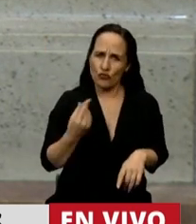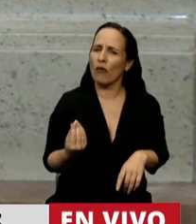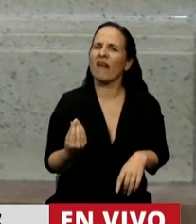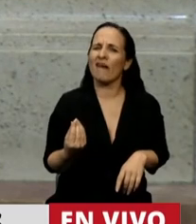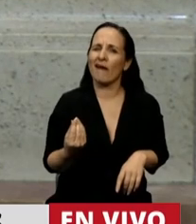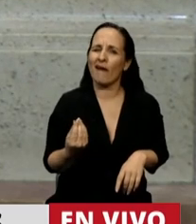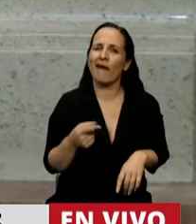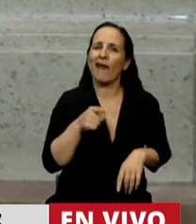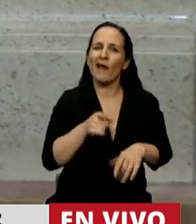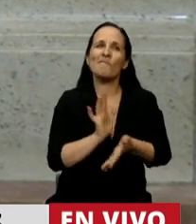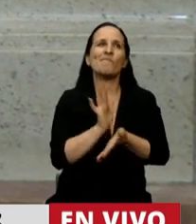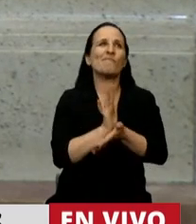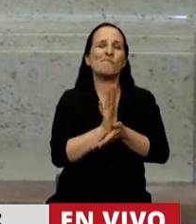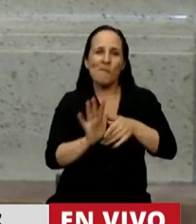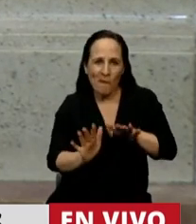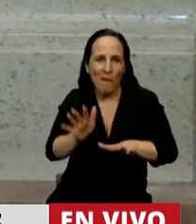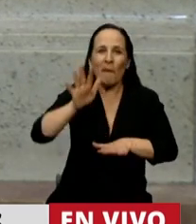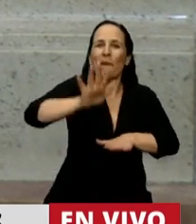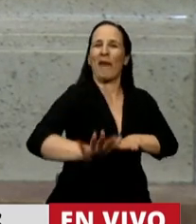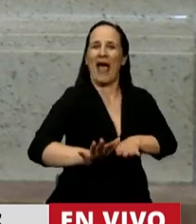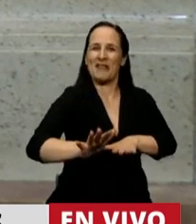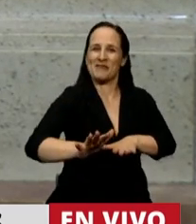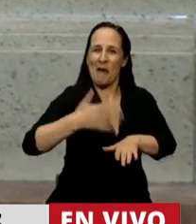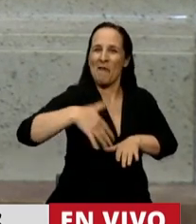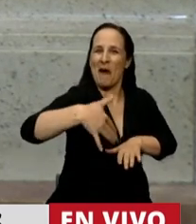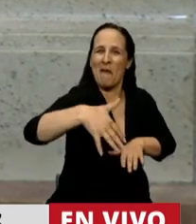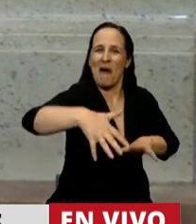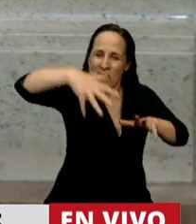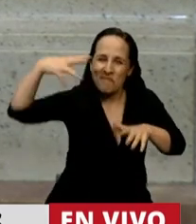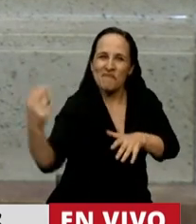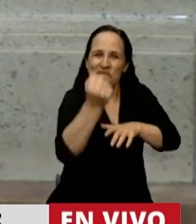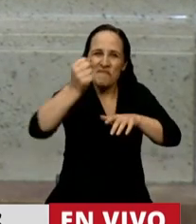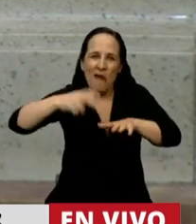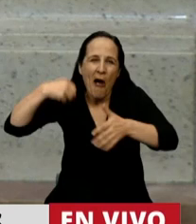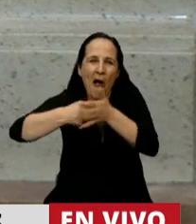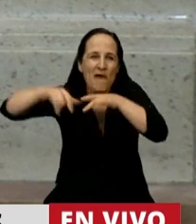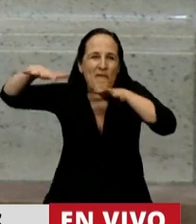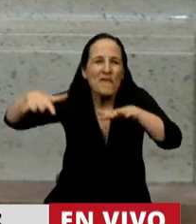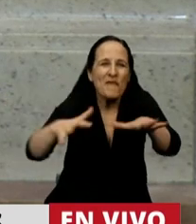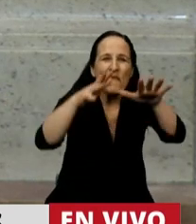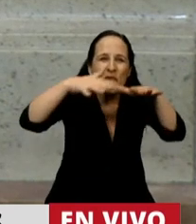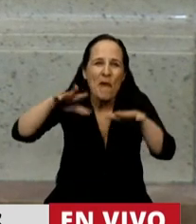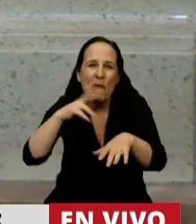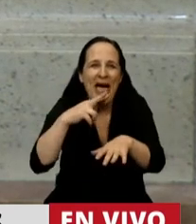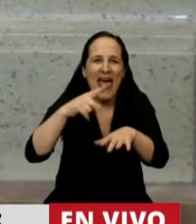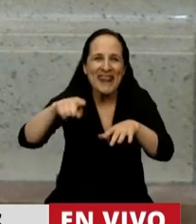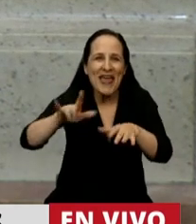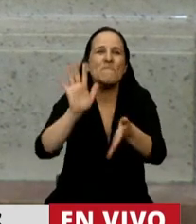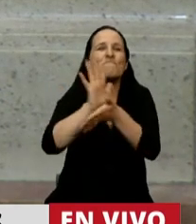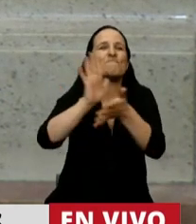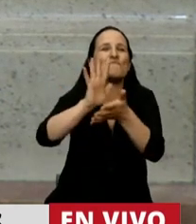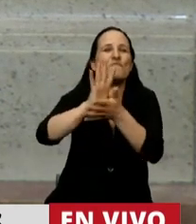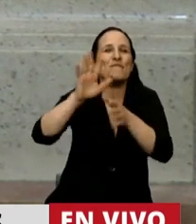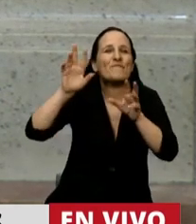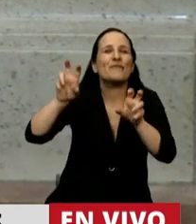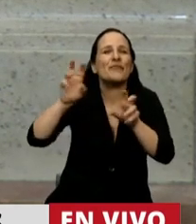paso al cual estamos para imponer este triunfo popular con la marea verde, con la cuarta ola de esa frase,